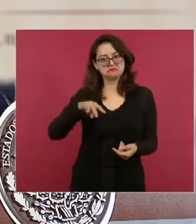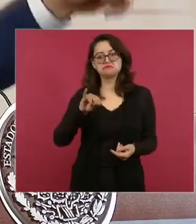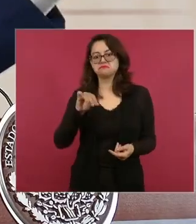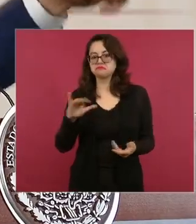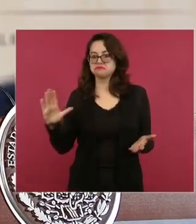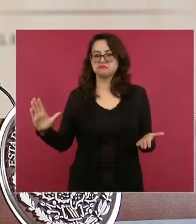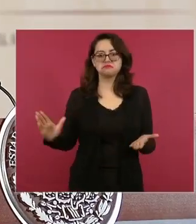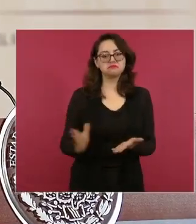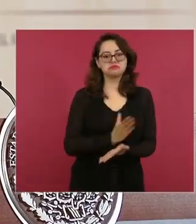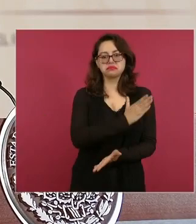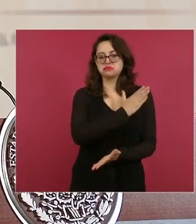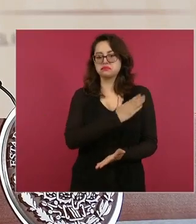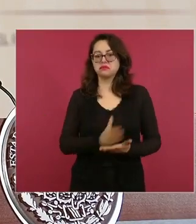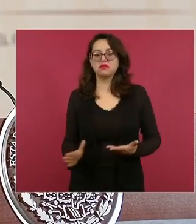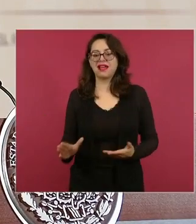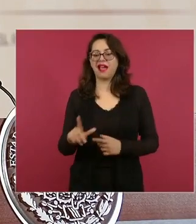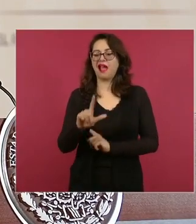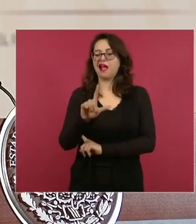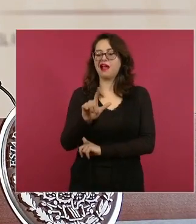el Estado laico.